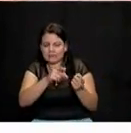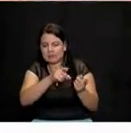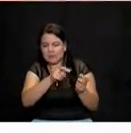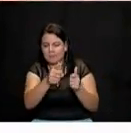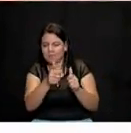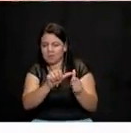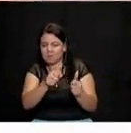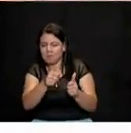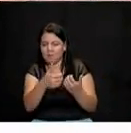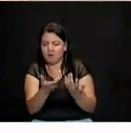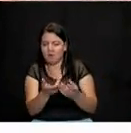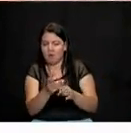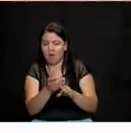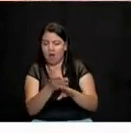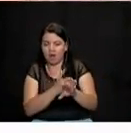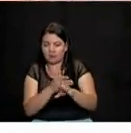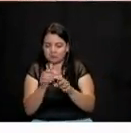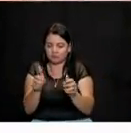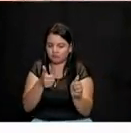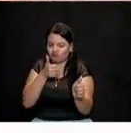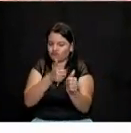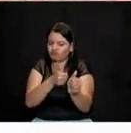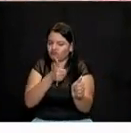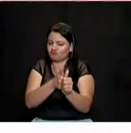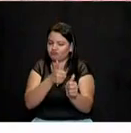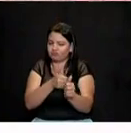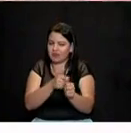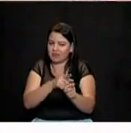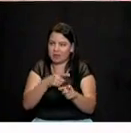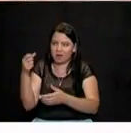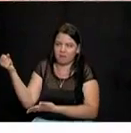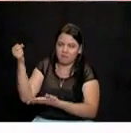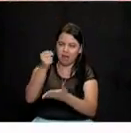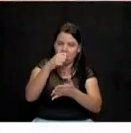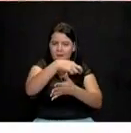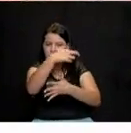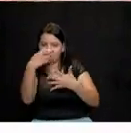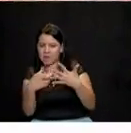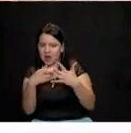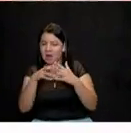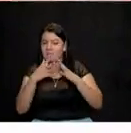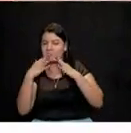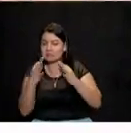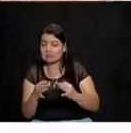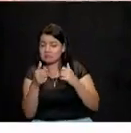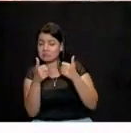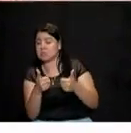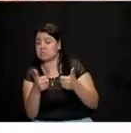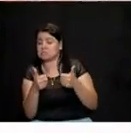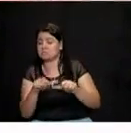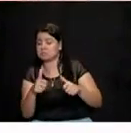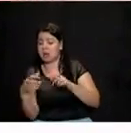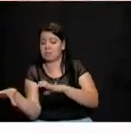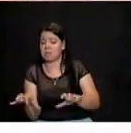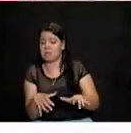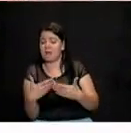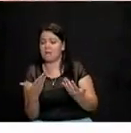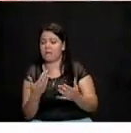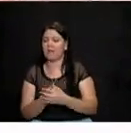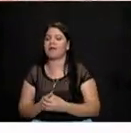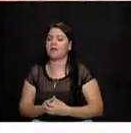programas, los proyectos y los presupuestos que manejan estas entidades del estado en beneficio